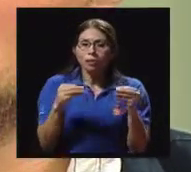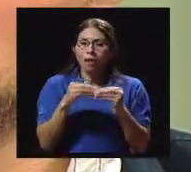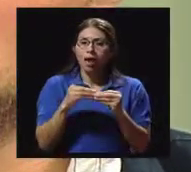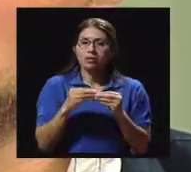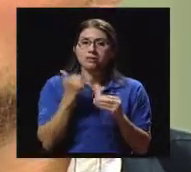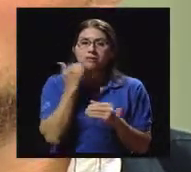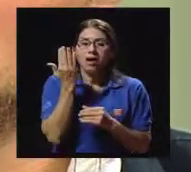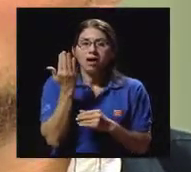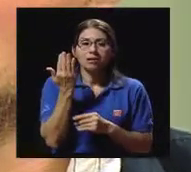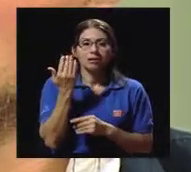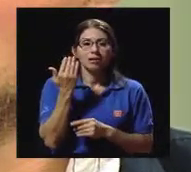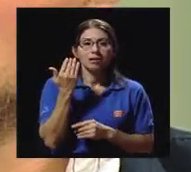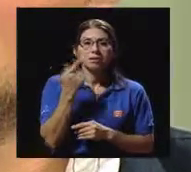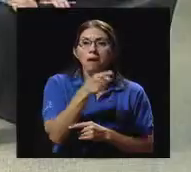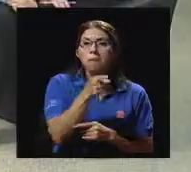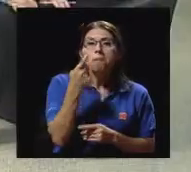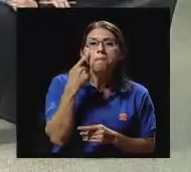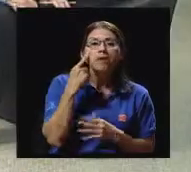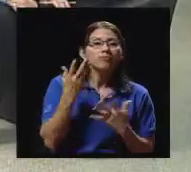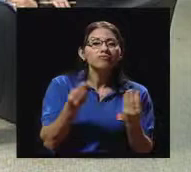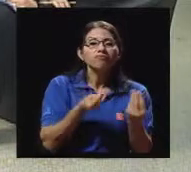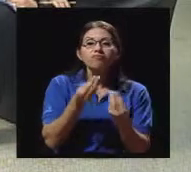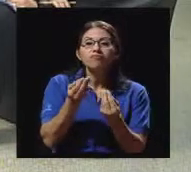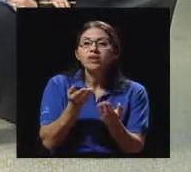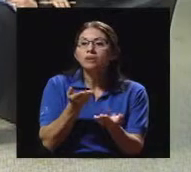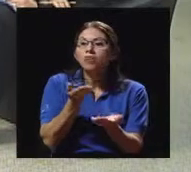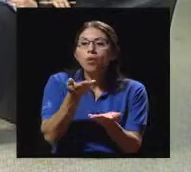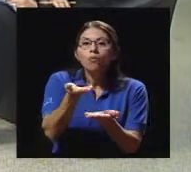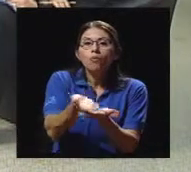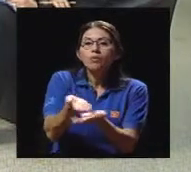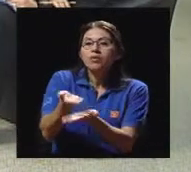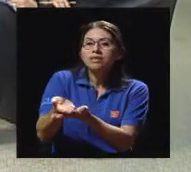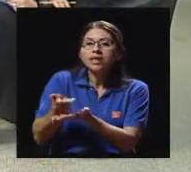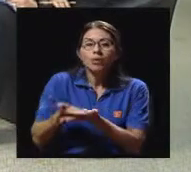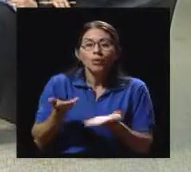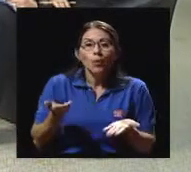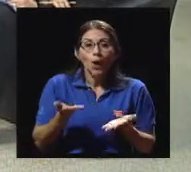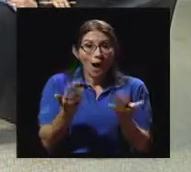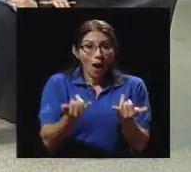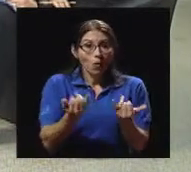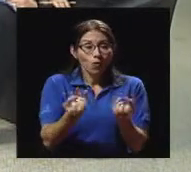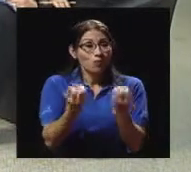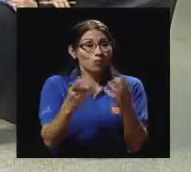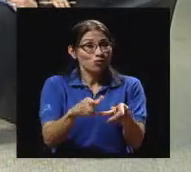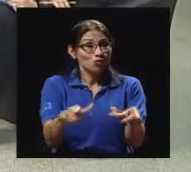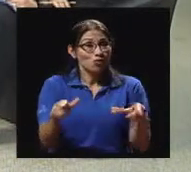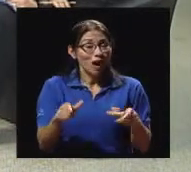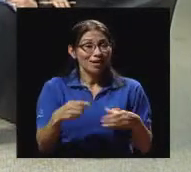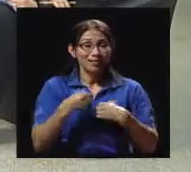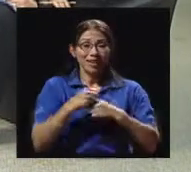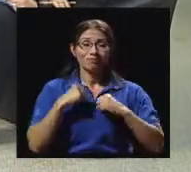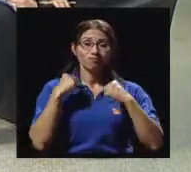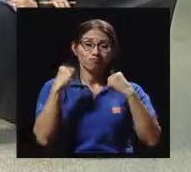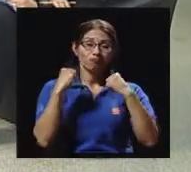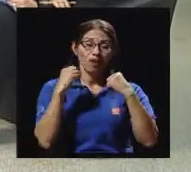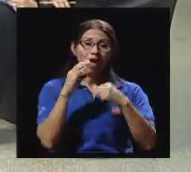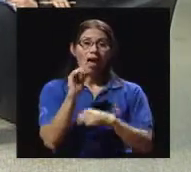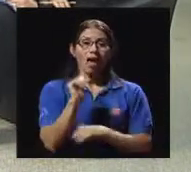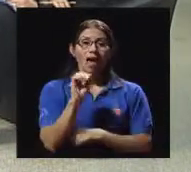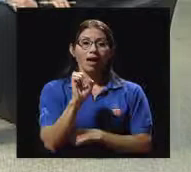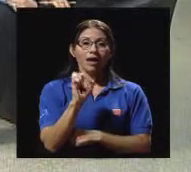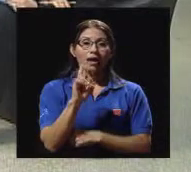nos están ofreciendo? Ahora hay muchos lugares que dan aeróbicos, dan